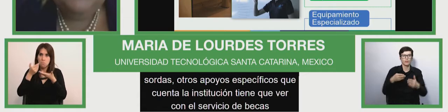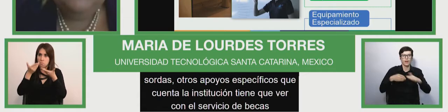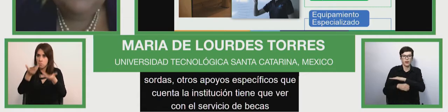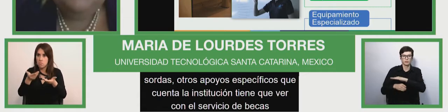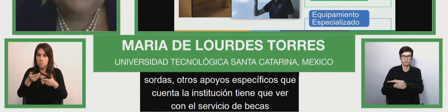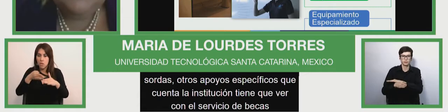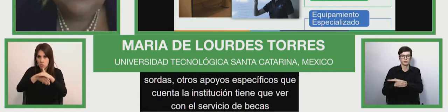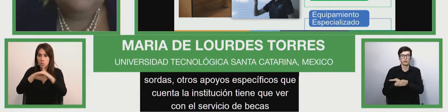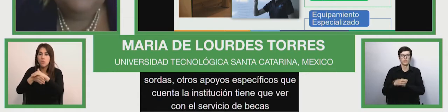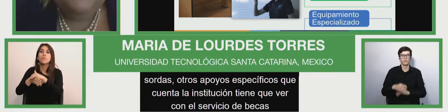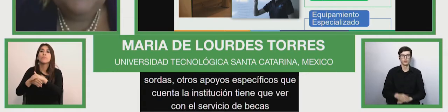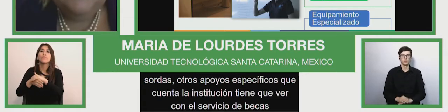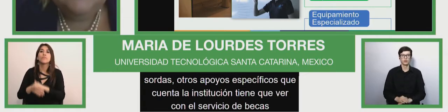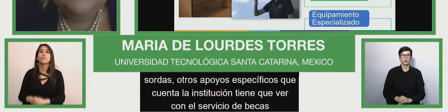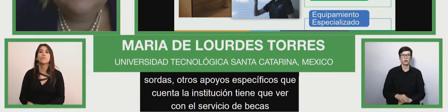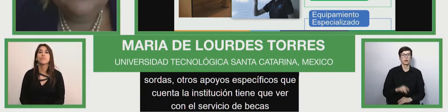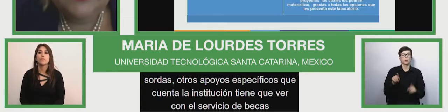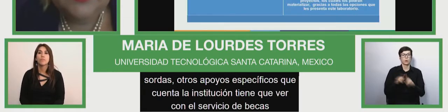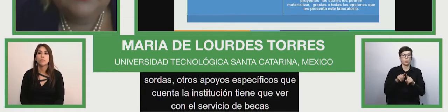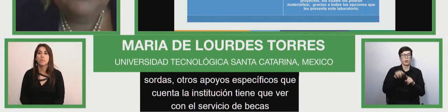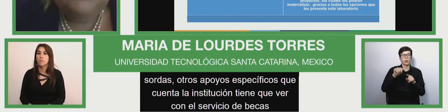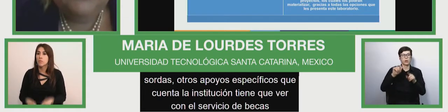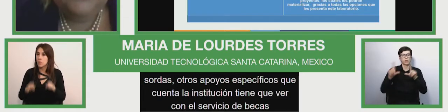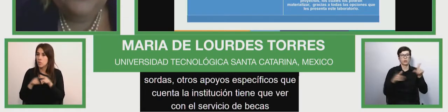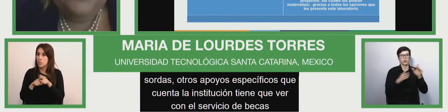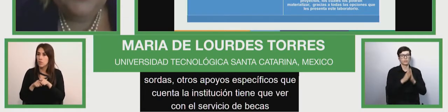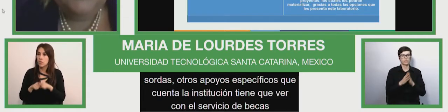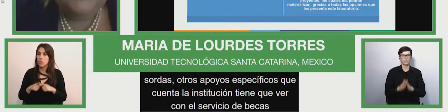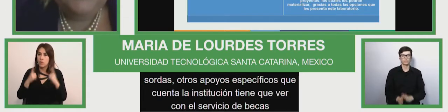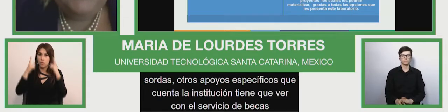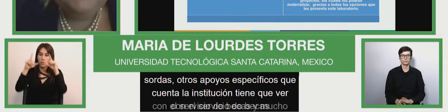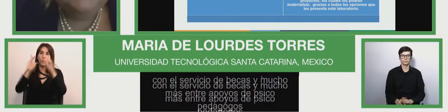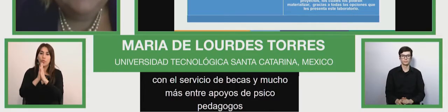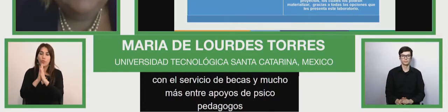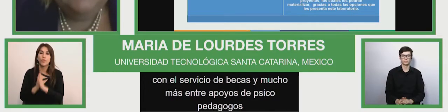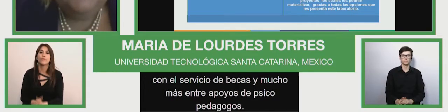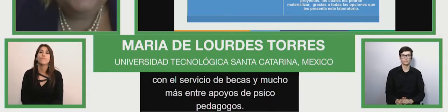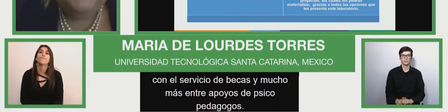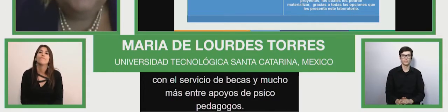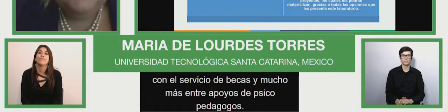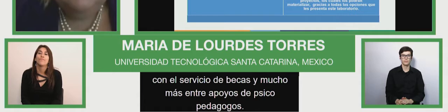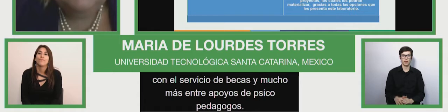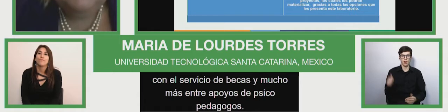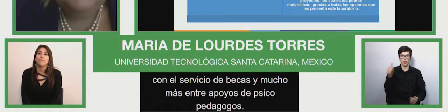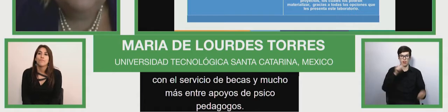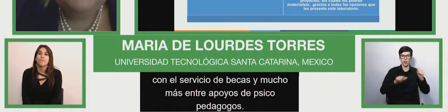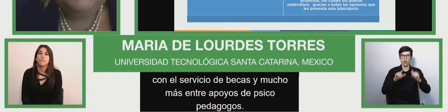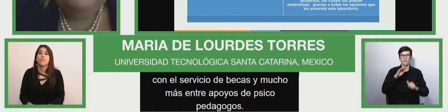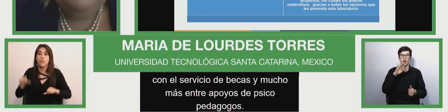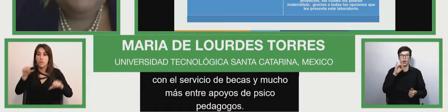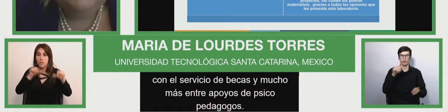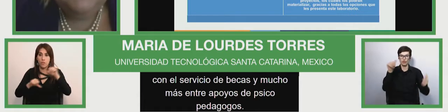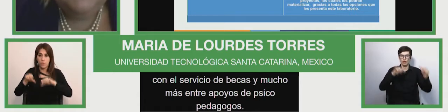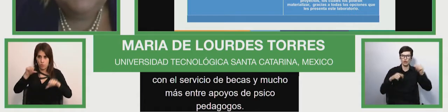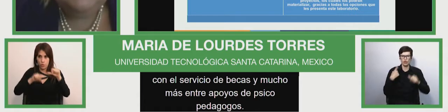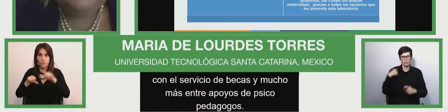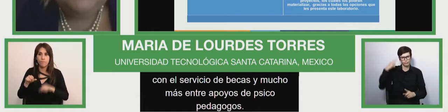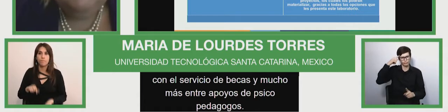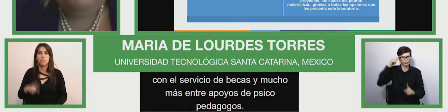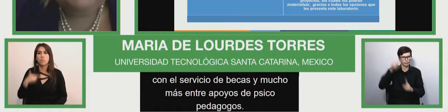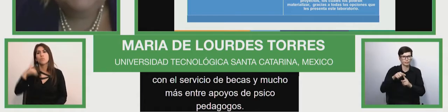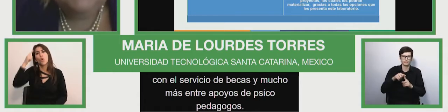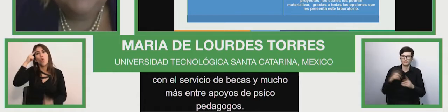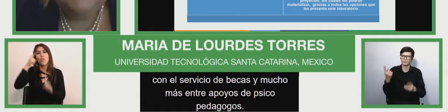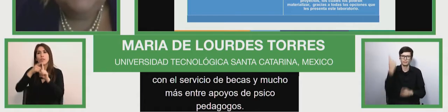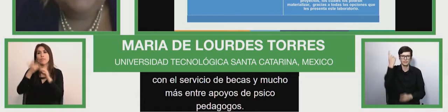psicopedagogía y demás pueden poner la siguiente diapositiva por favor en el laboratorio día nuestra misión principalmente es